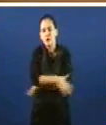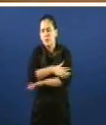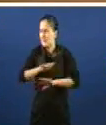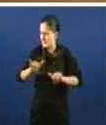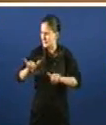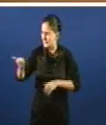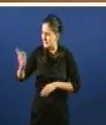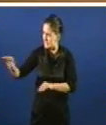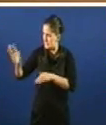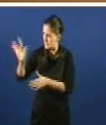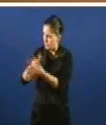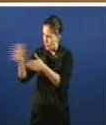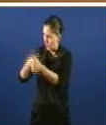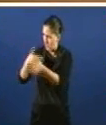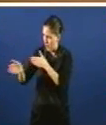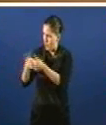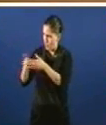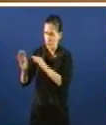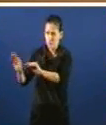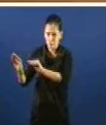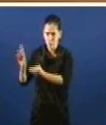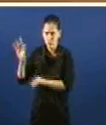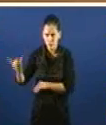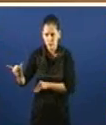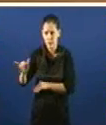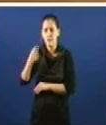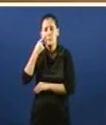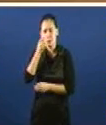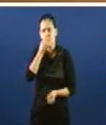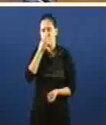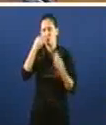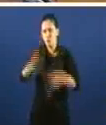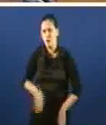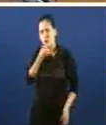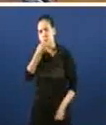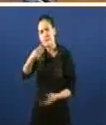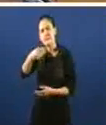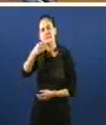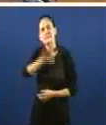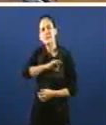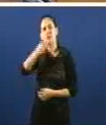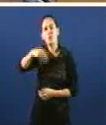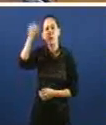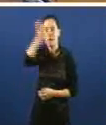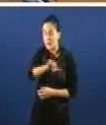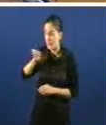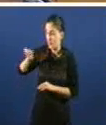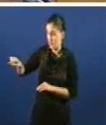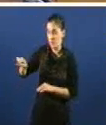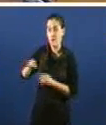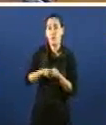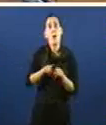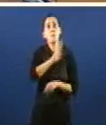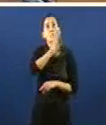man, da súa man, señor Presidente Si, señor Mire, voulle contar unha historia, señor Presidente Vostedes fai aquí en Galicia do Poli Bo